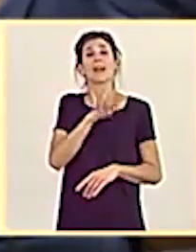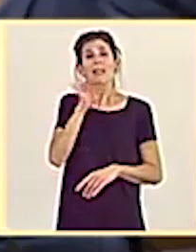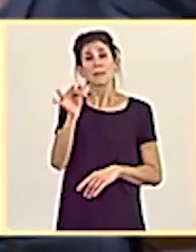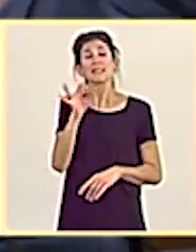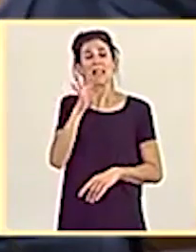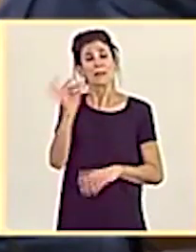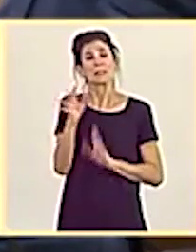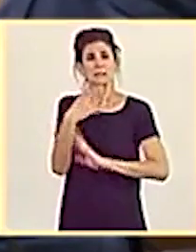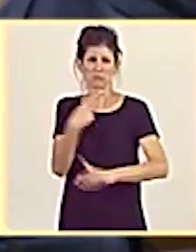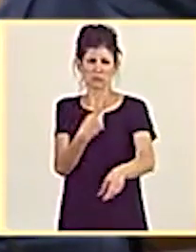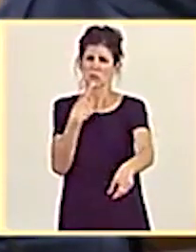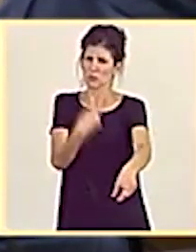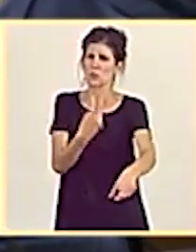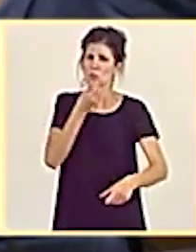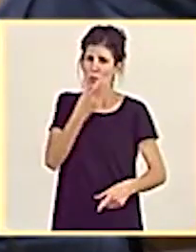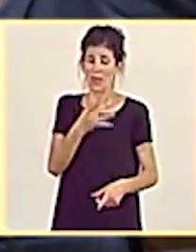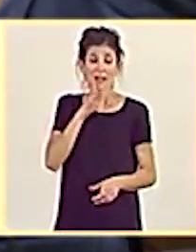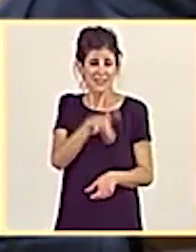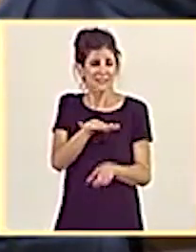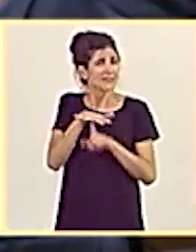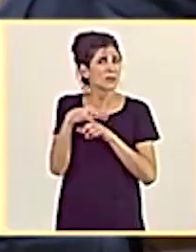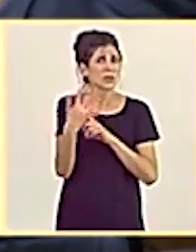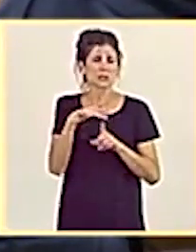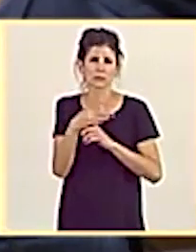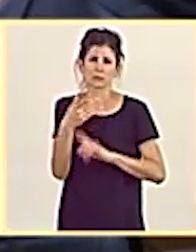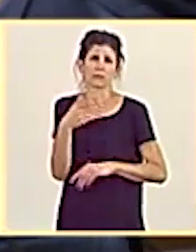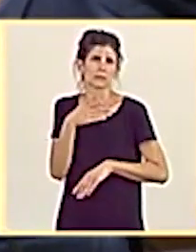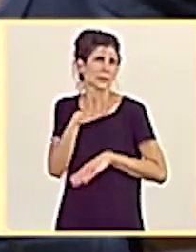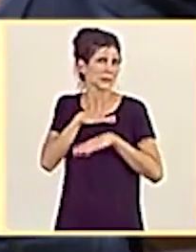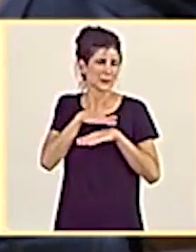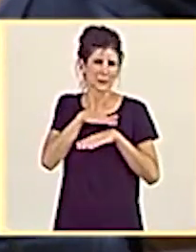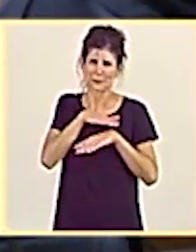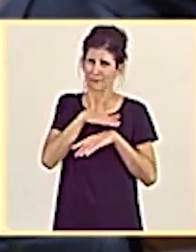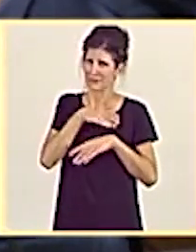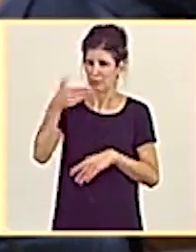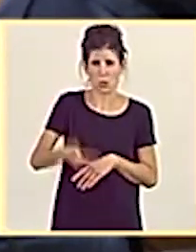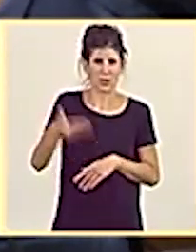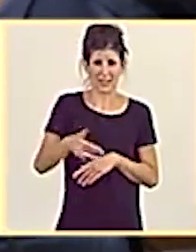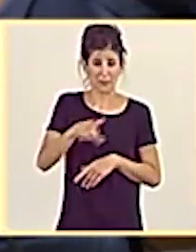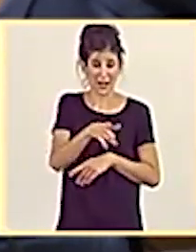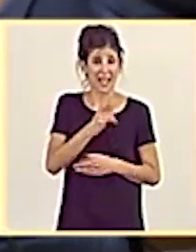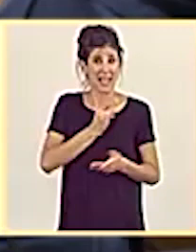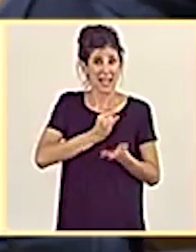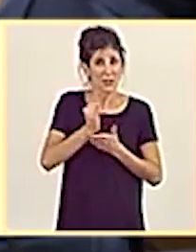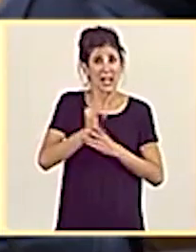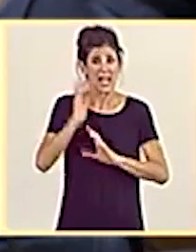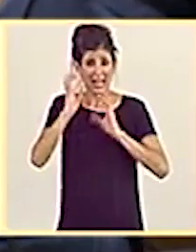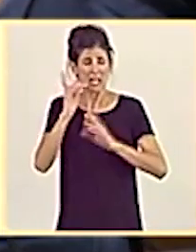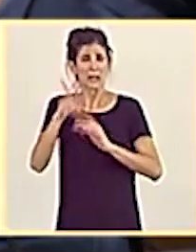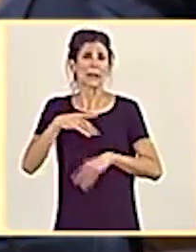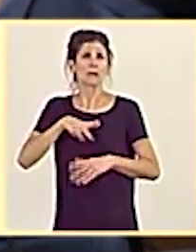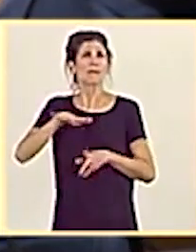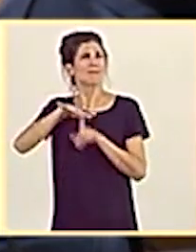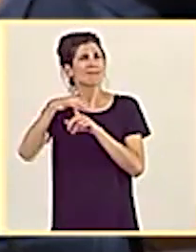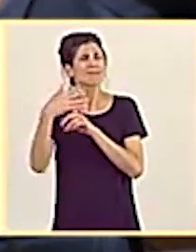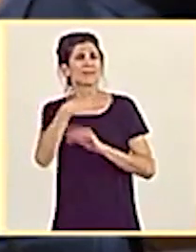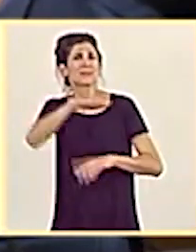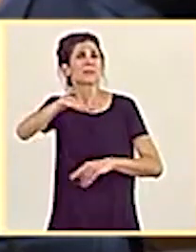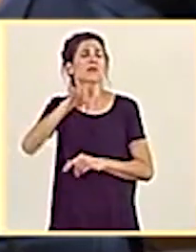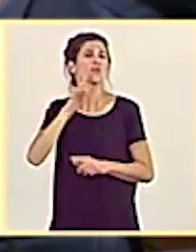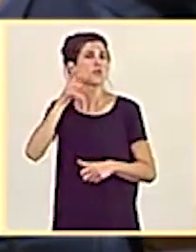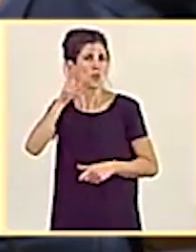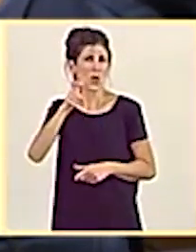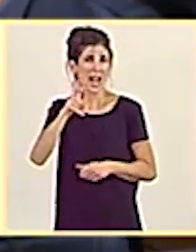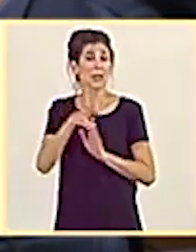usted lo ha dicho bien, estamos ante un momento fundamental para la agricultura, la ganadería y nuestro medio rural. El 21 de